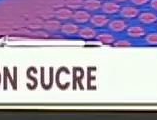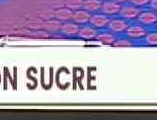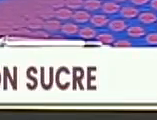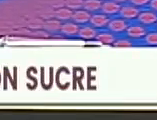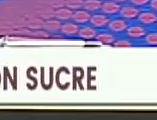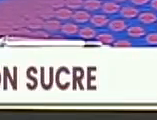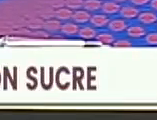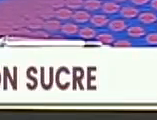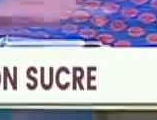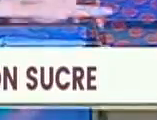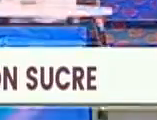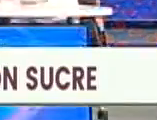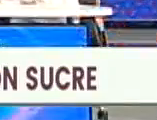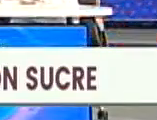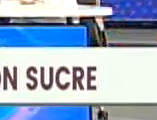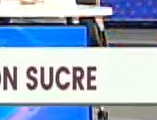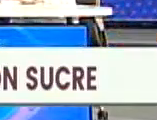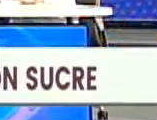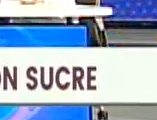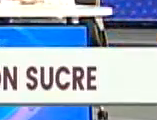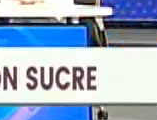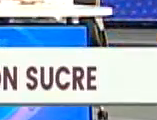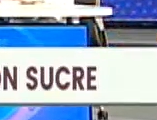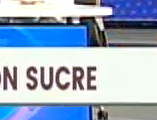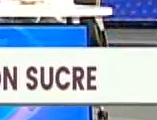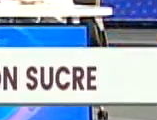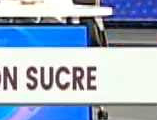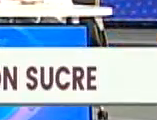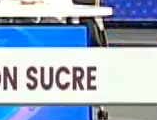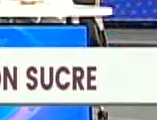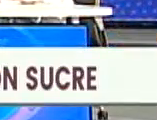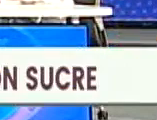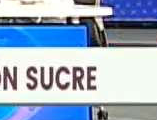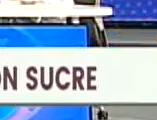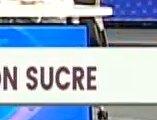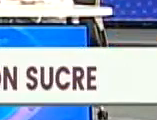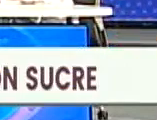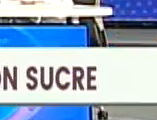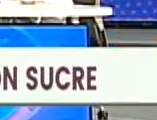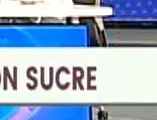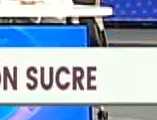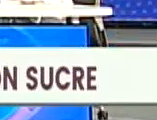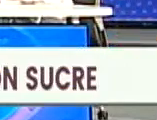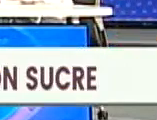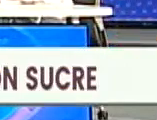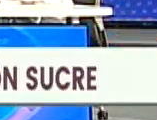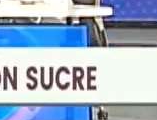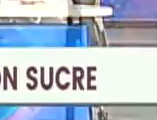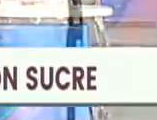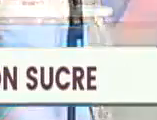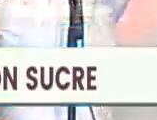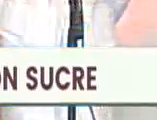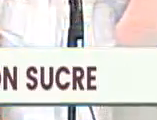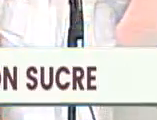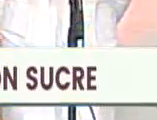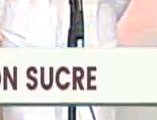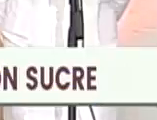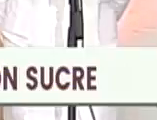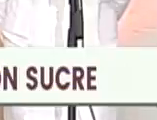Y el grupo Las Llaneritas, lo conforman Eduvina Morales,